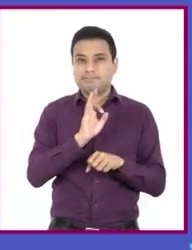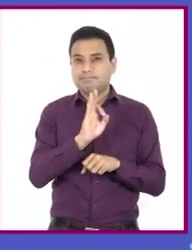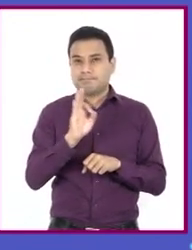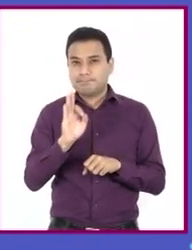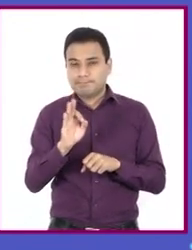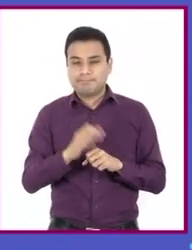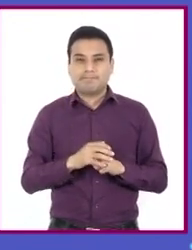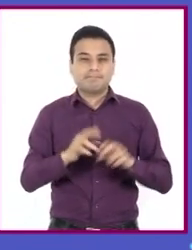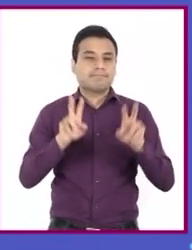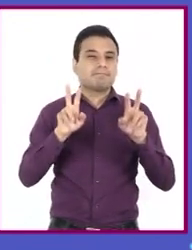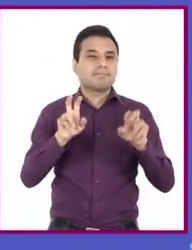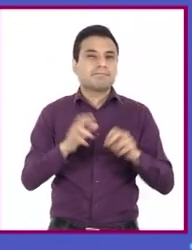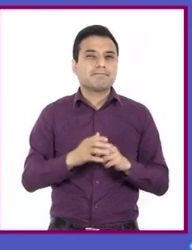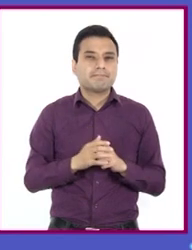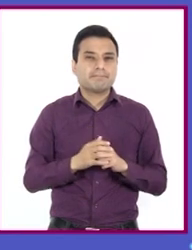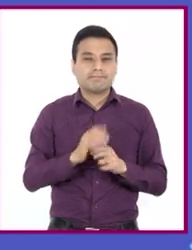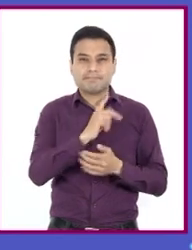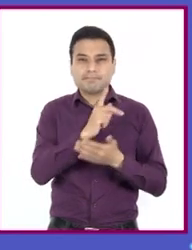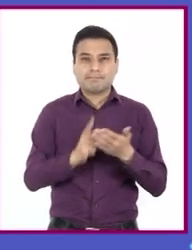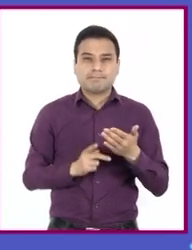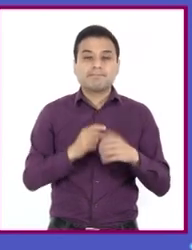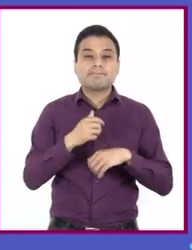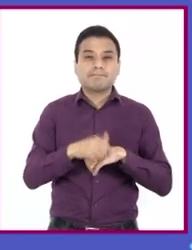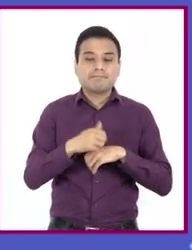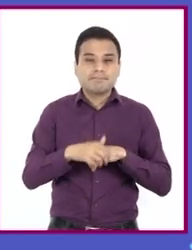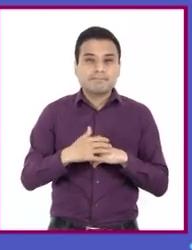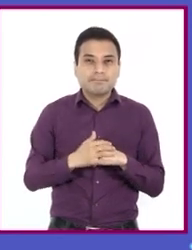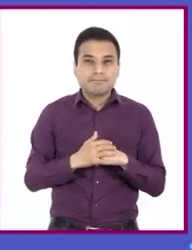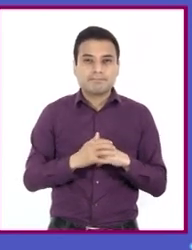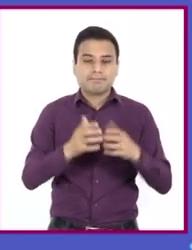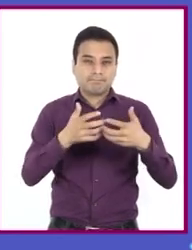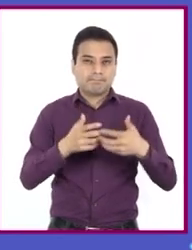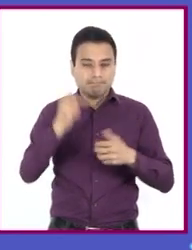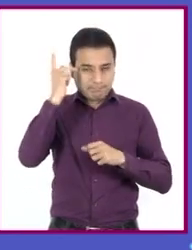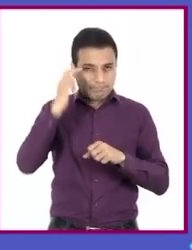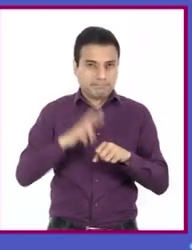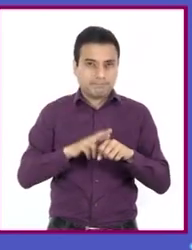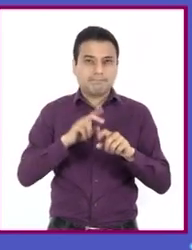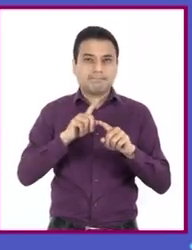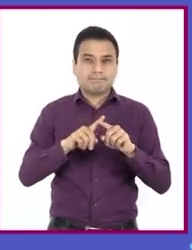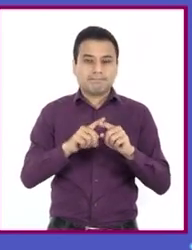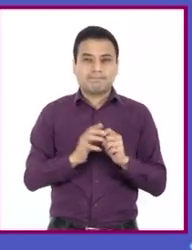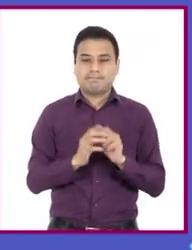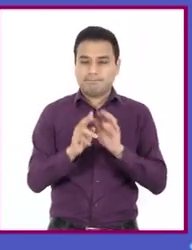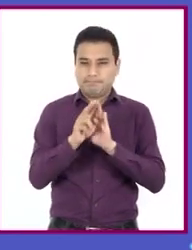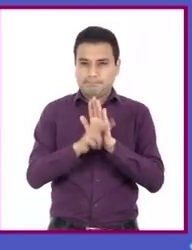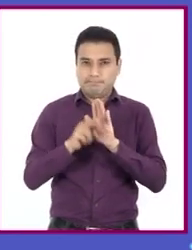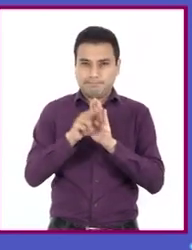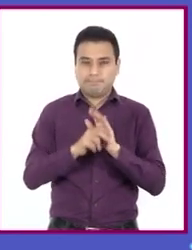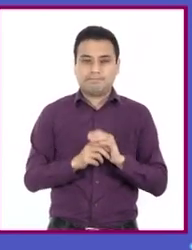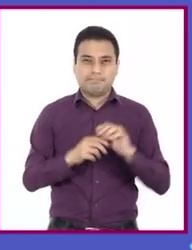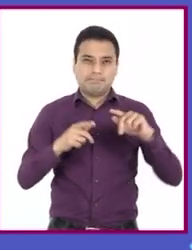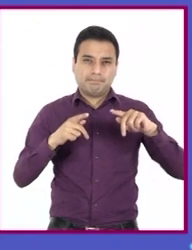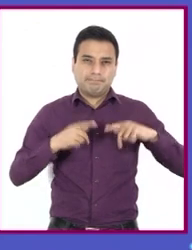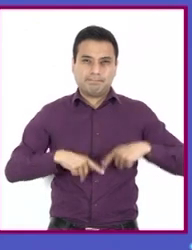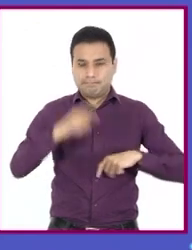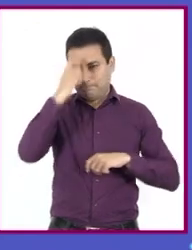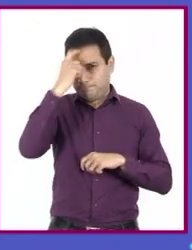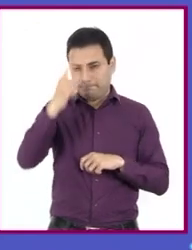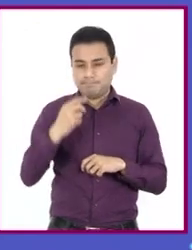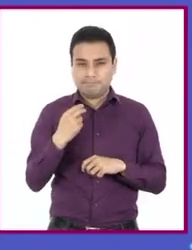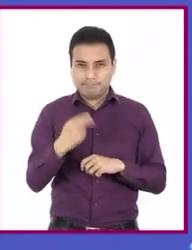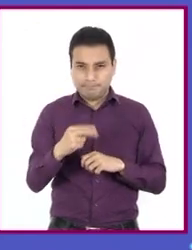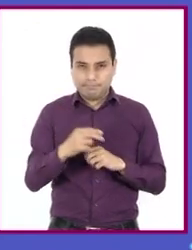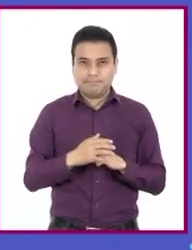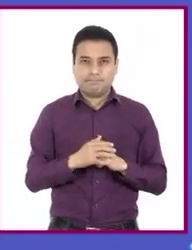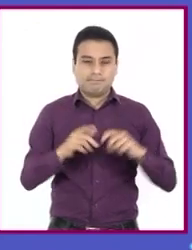Título del programa. Programa de radio. Compañía productora. Video. Nombre del autor. Nombre